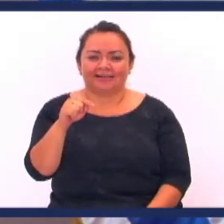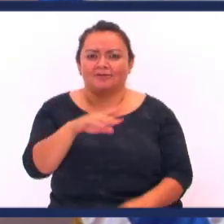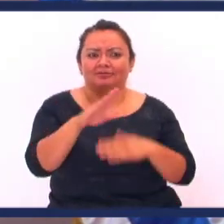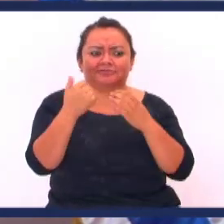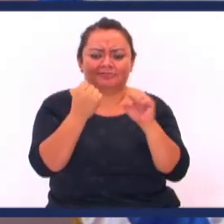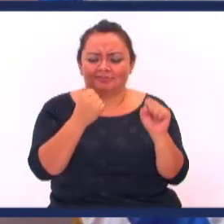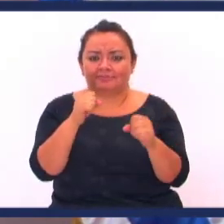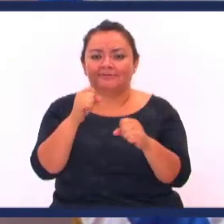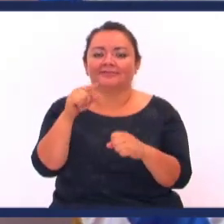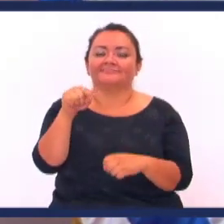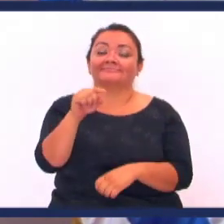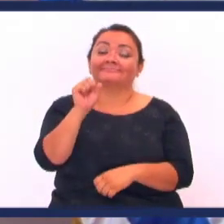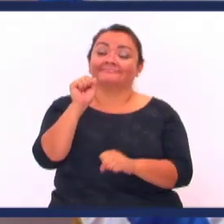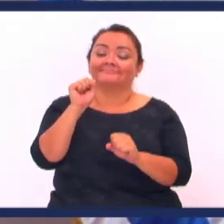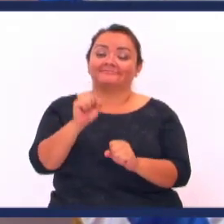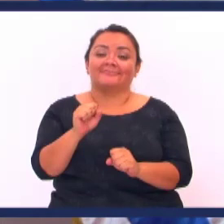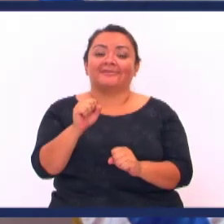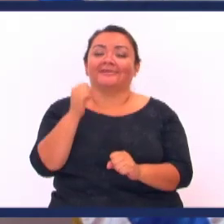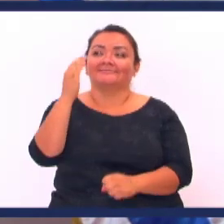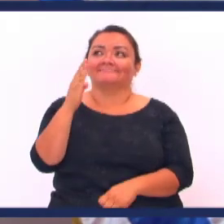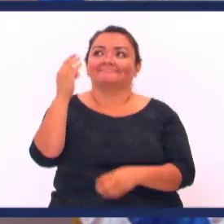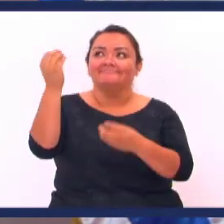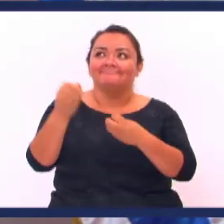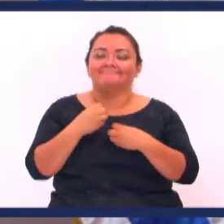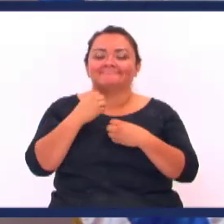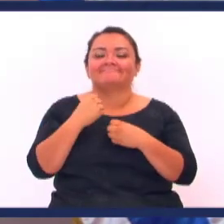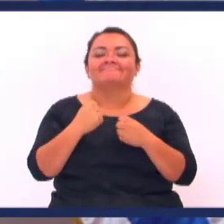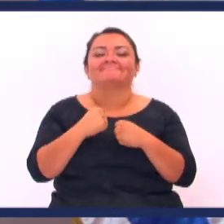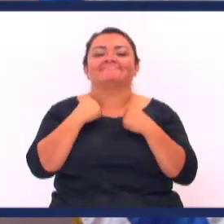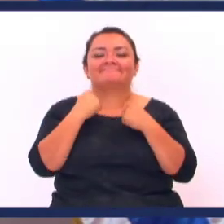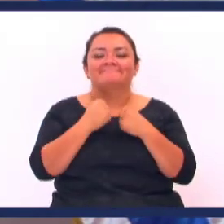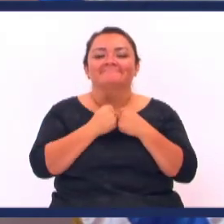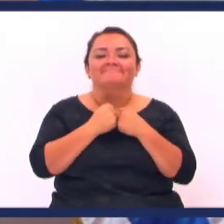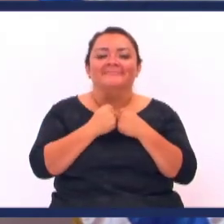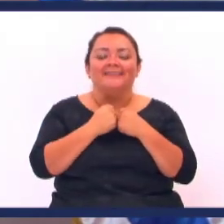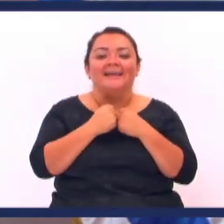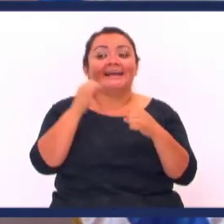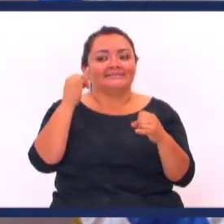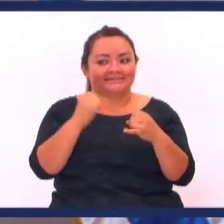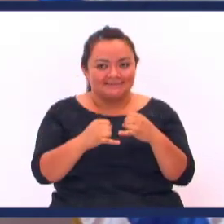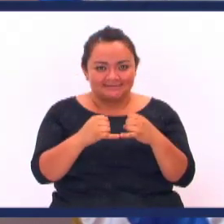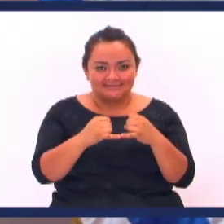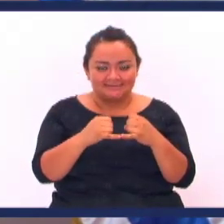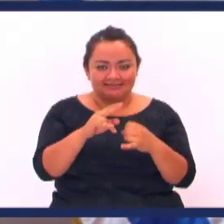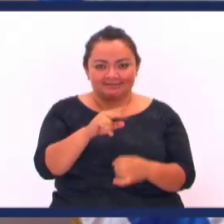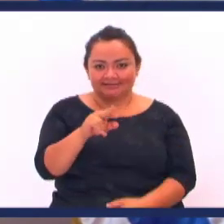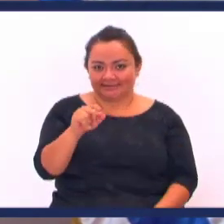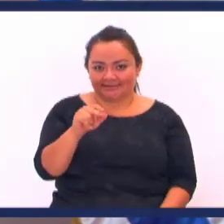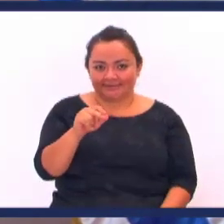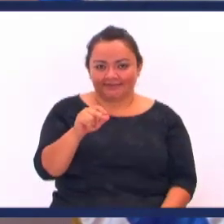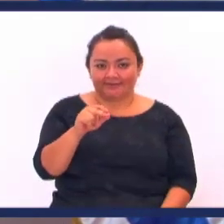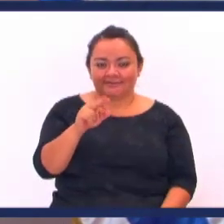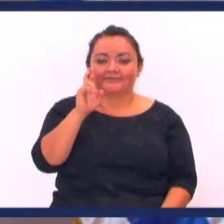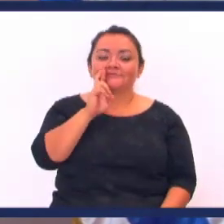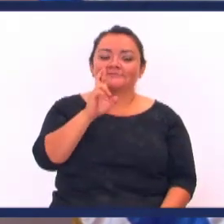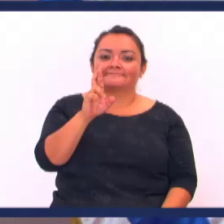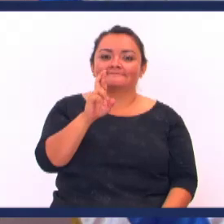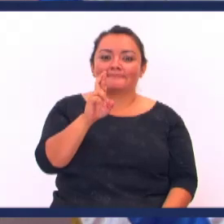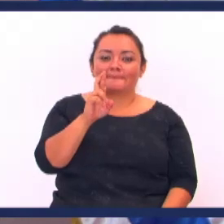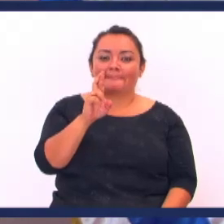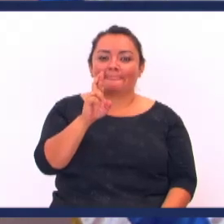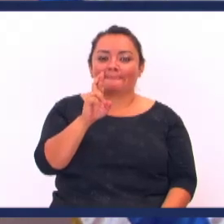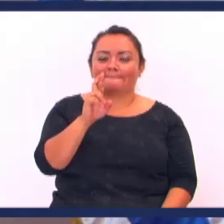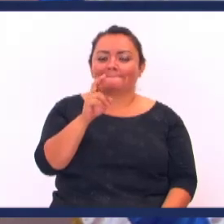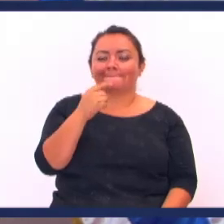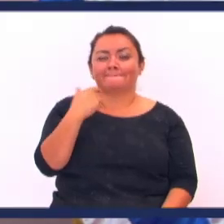Hacer limpieza ¿Qué te diste cuenta? Que todo lo puede en Cristo Que te fortalece Finalmente queridos amigos Y hermanos Para contestar Nuestra pregunta de